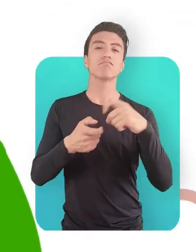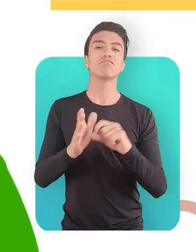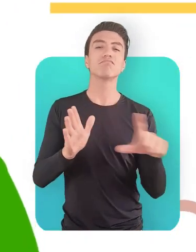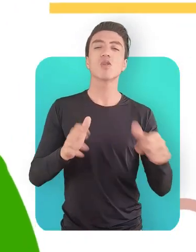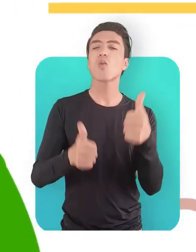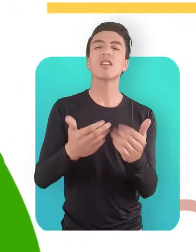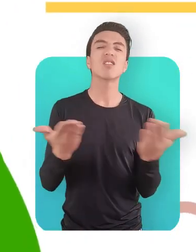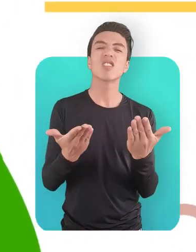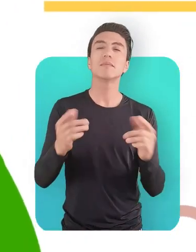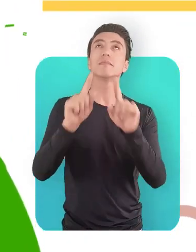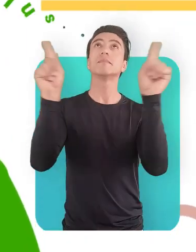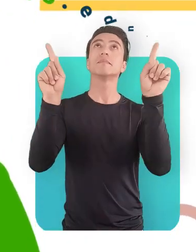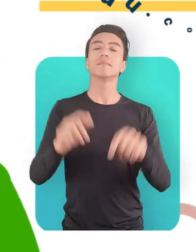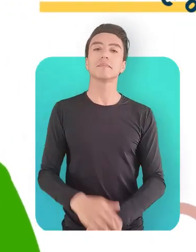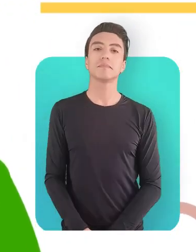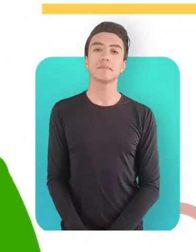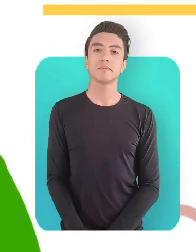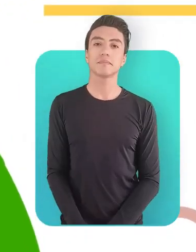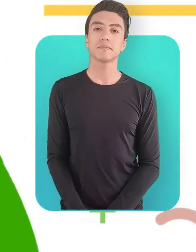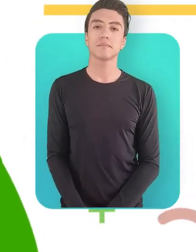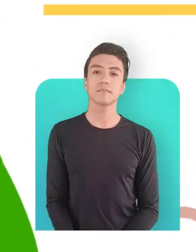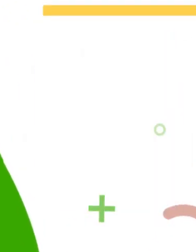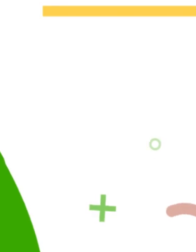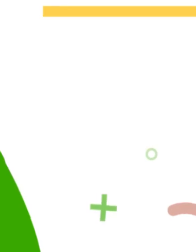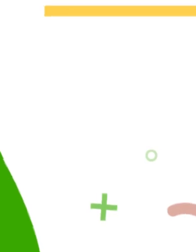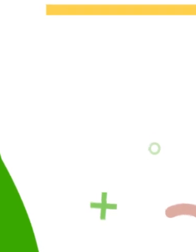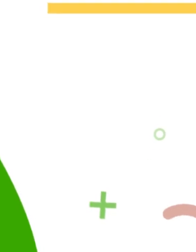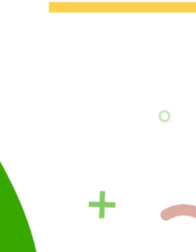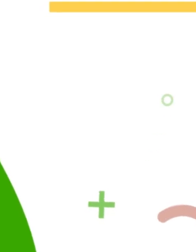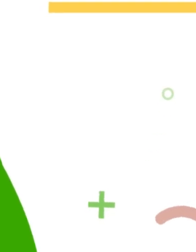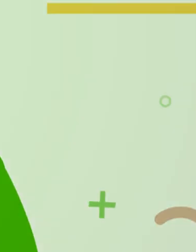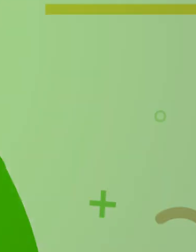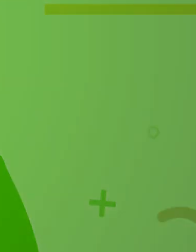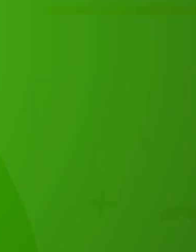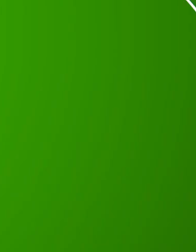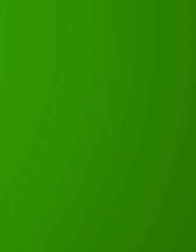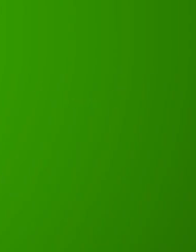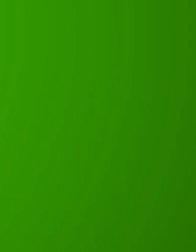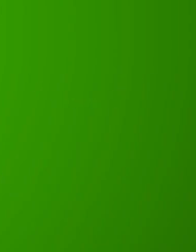Inscríbete en www.senasofiaplus.edu.co